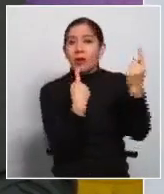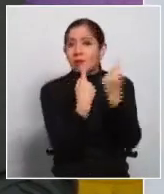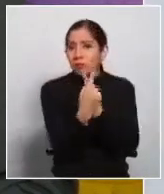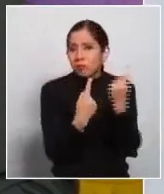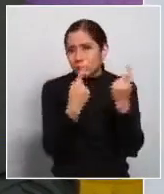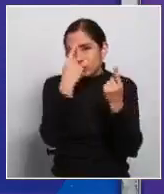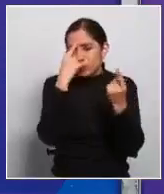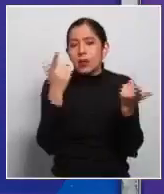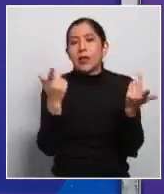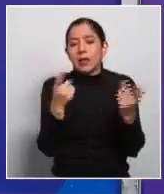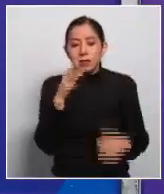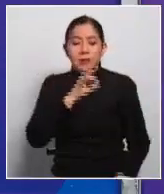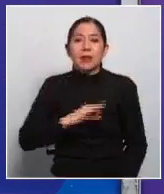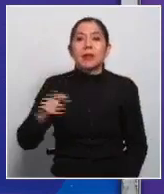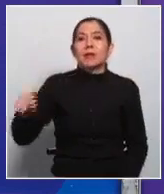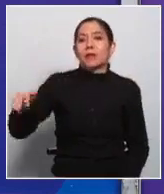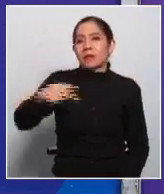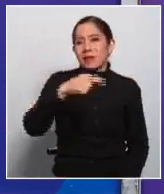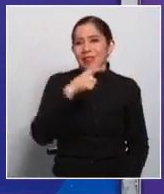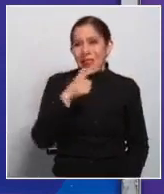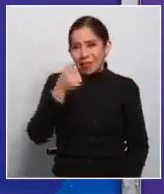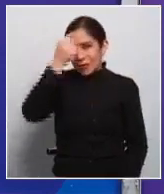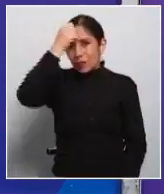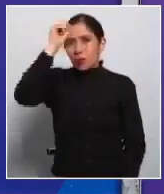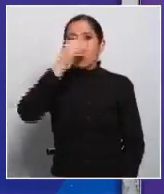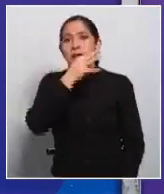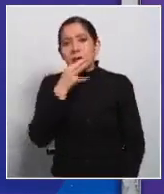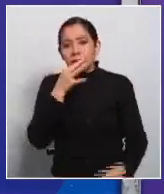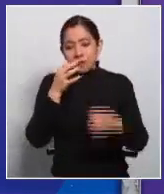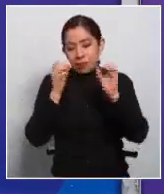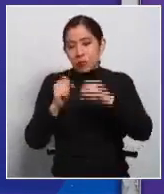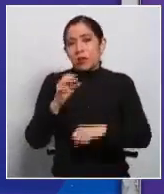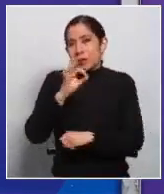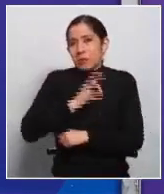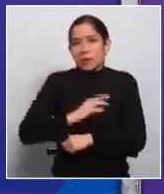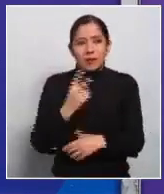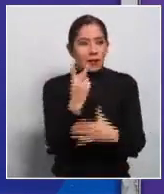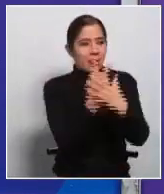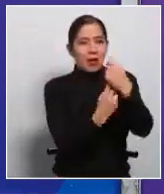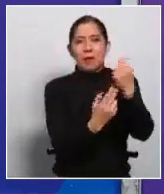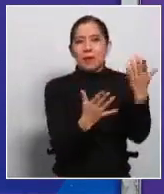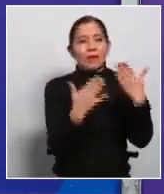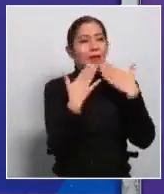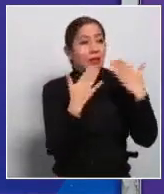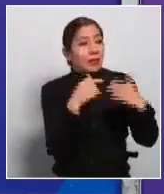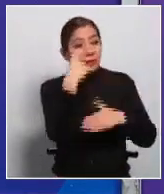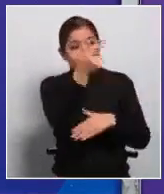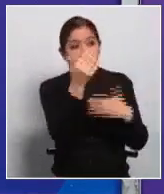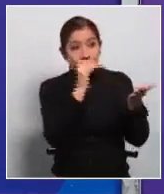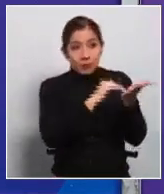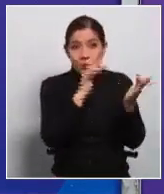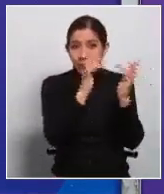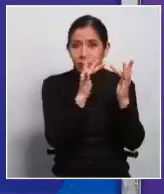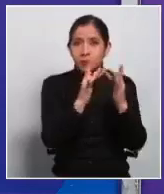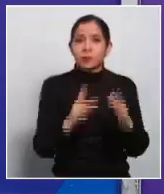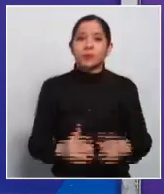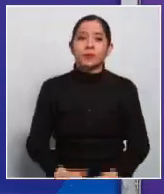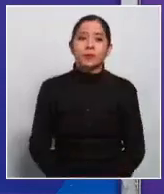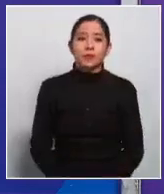beneficiar a quienes están protagonizando esta huelga y pueden ser beneficiados ambas partes. Gracias Nelly. Hasta un próximo contacto.